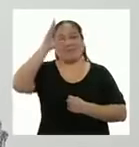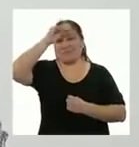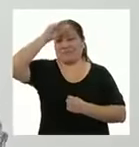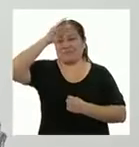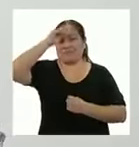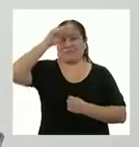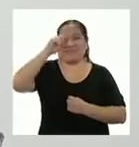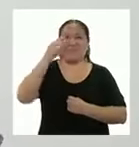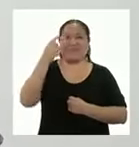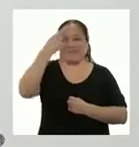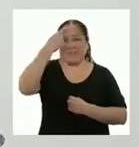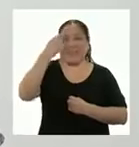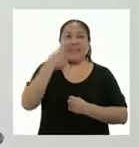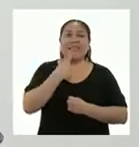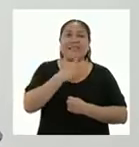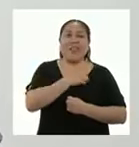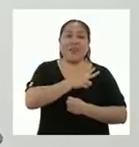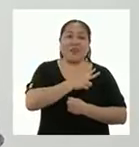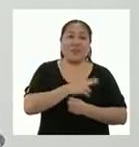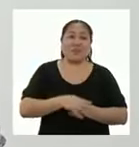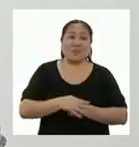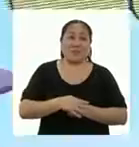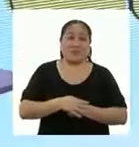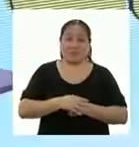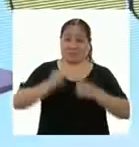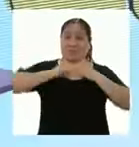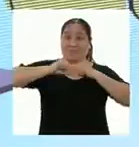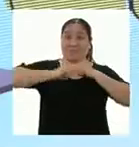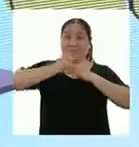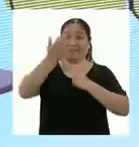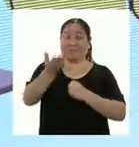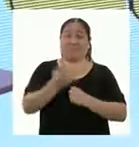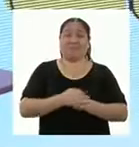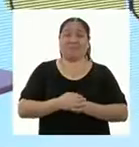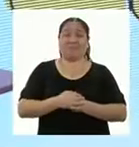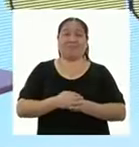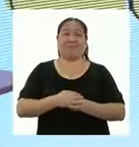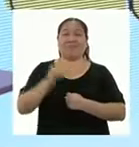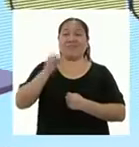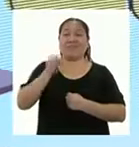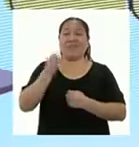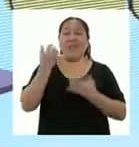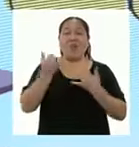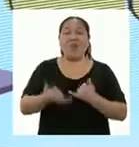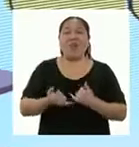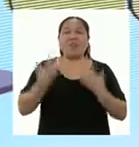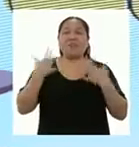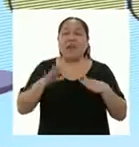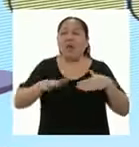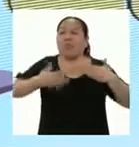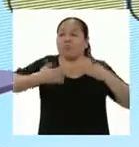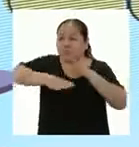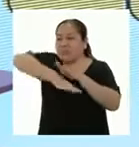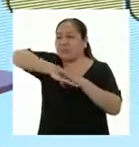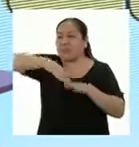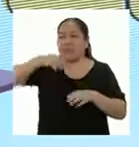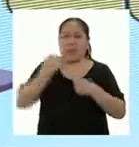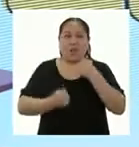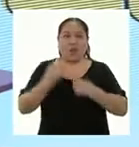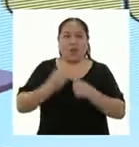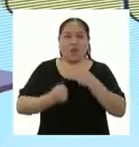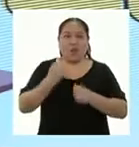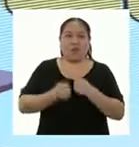de secundaria. Hola, Yanira. ¿Qué deportiva te veo? Lo que pasa es que hoy finalmente pude salir a correr un poco.